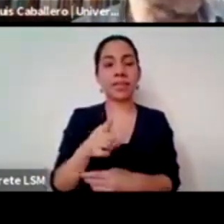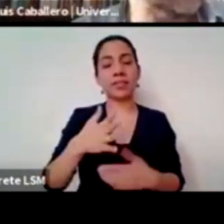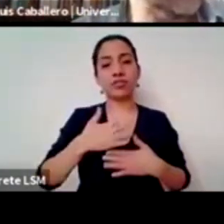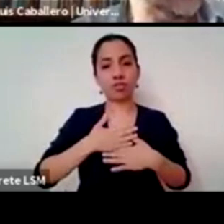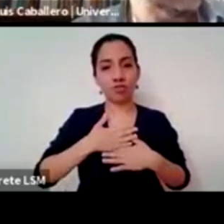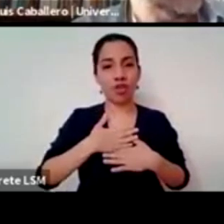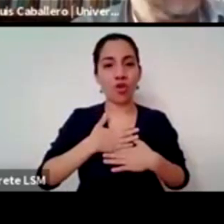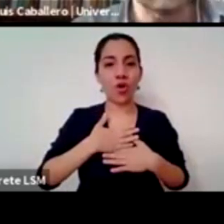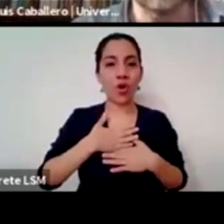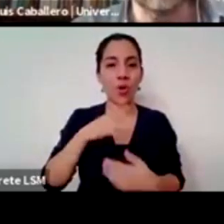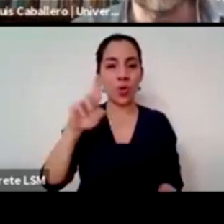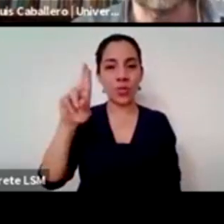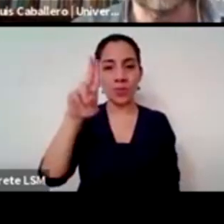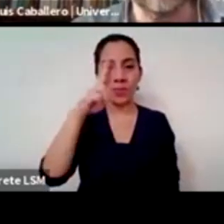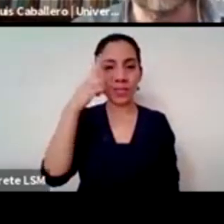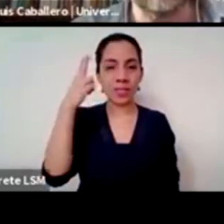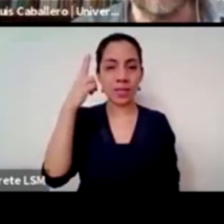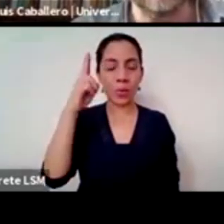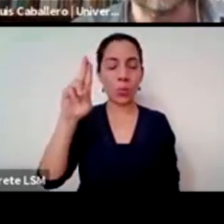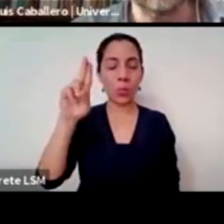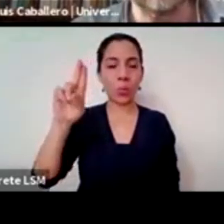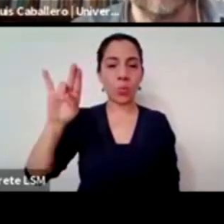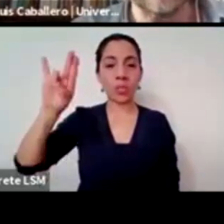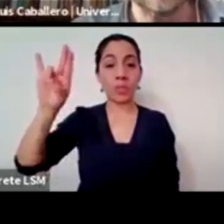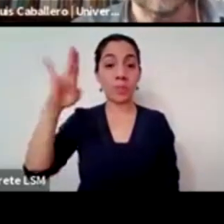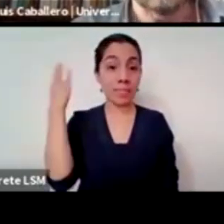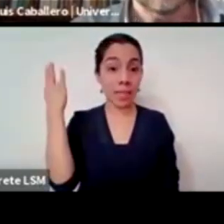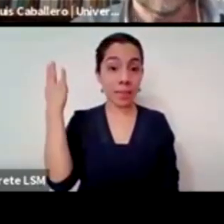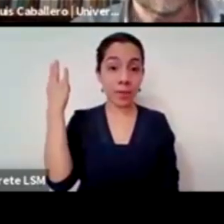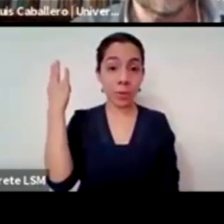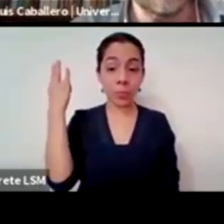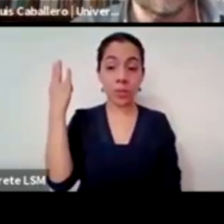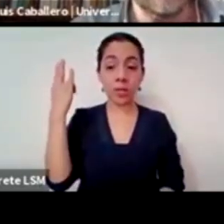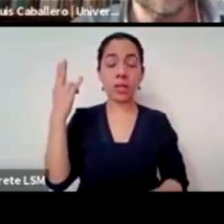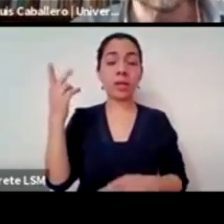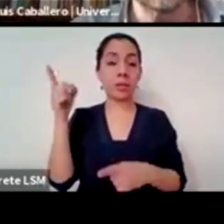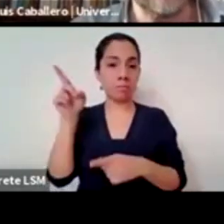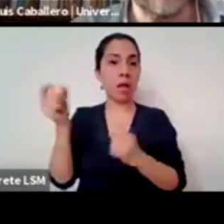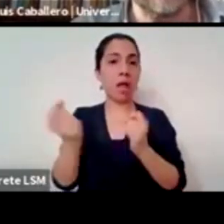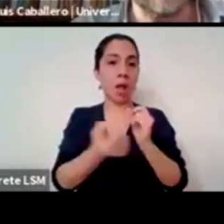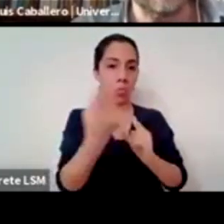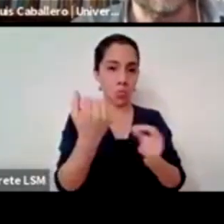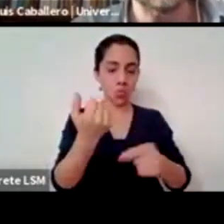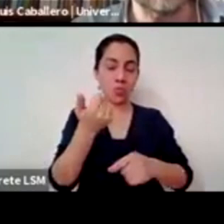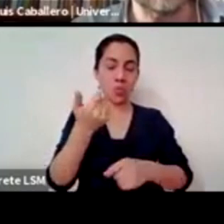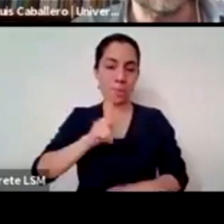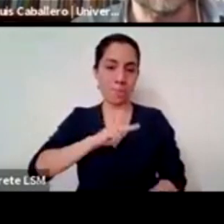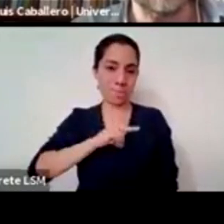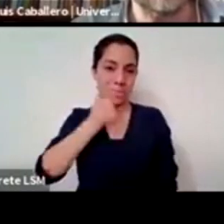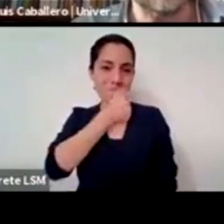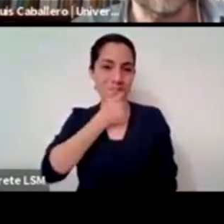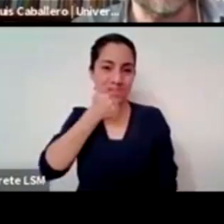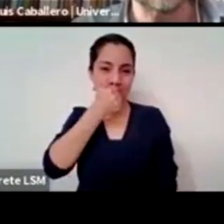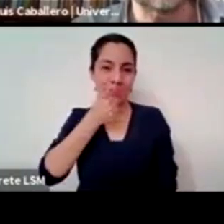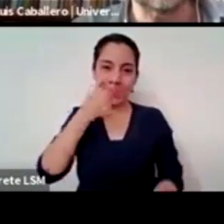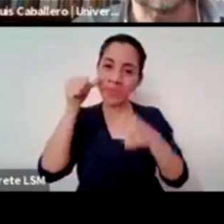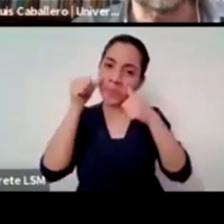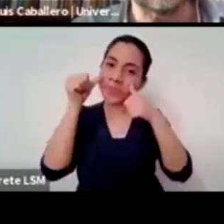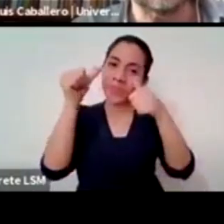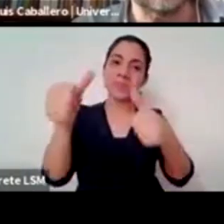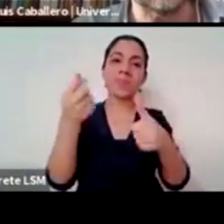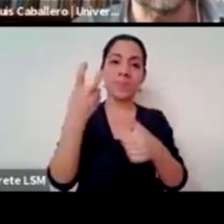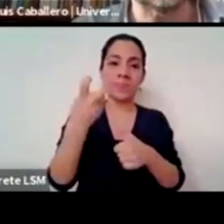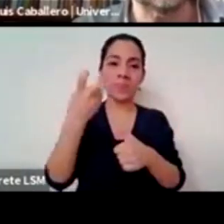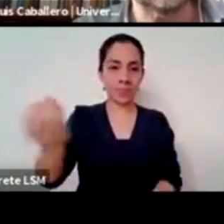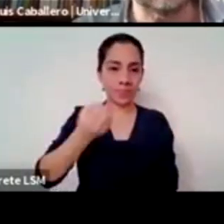Iberoamericana a muchos escuchando estos temas y es una es una gran satisfacción